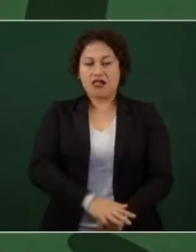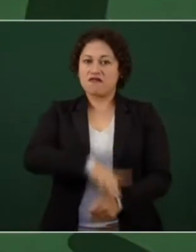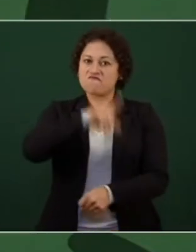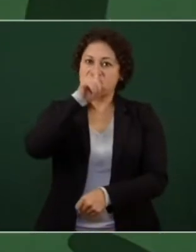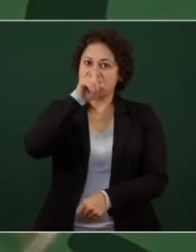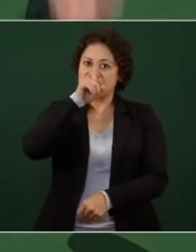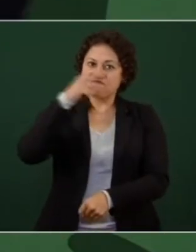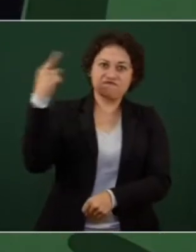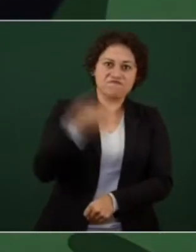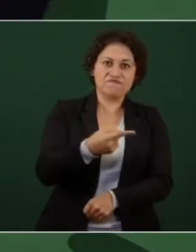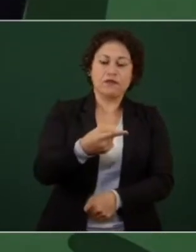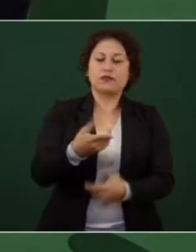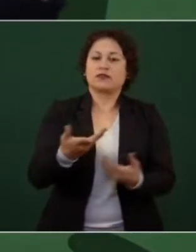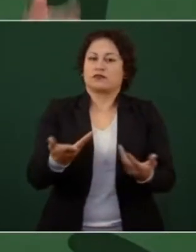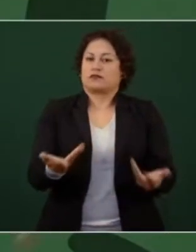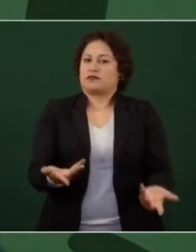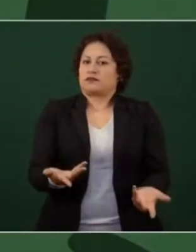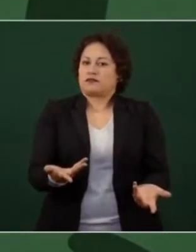o sea no estoy